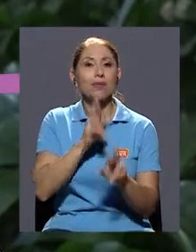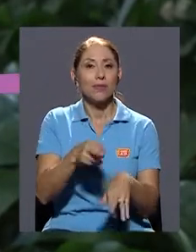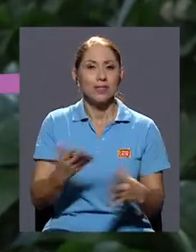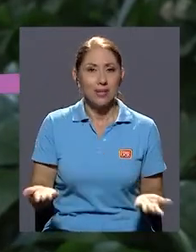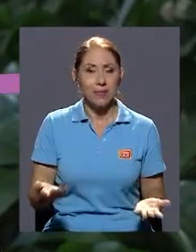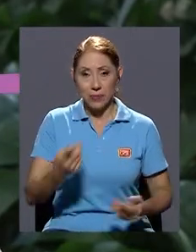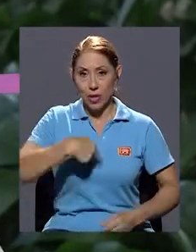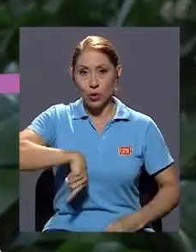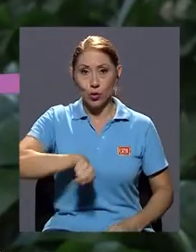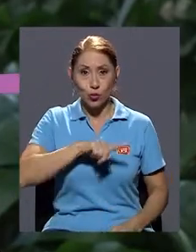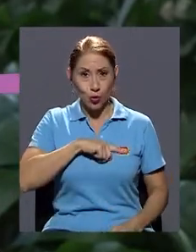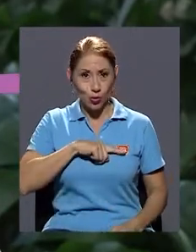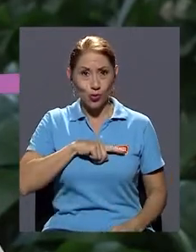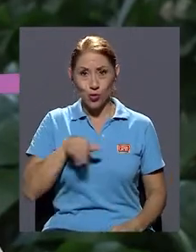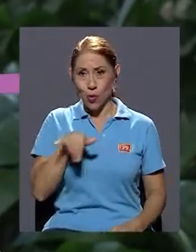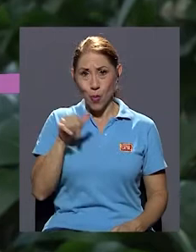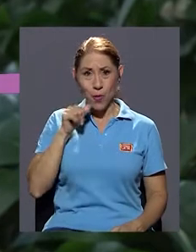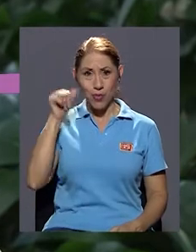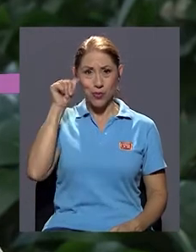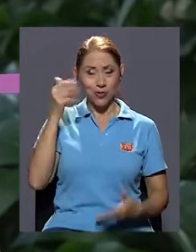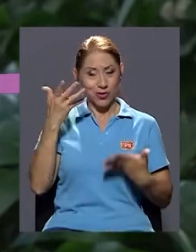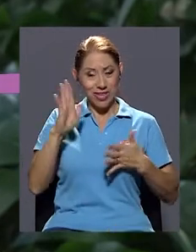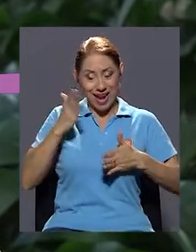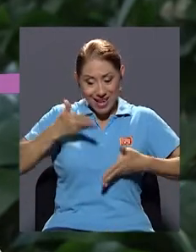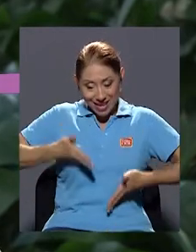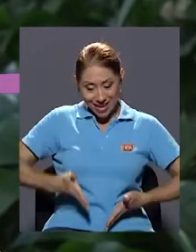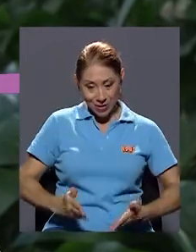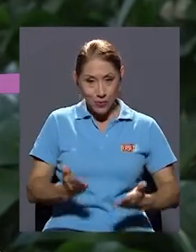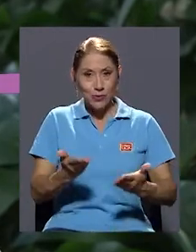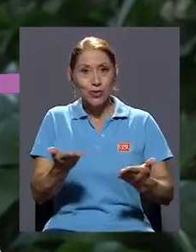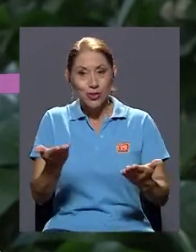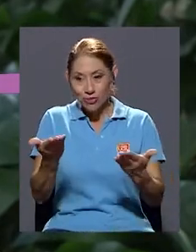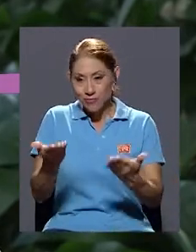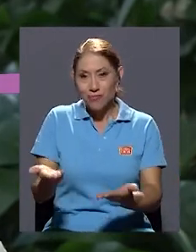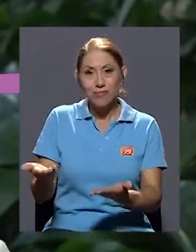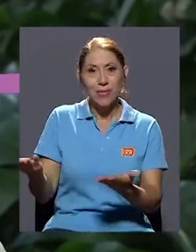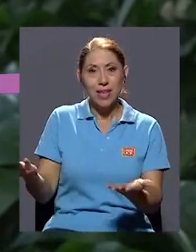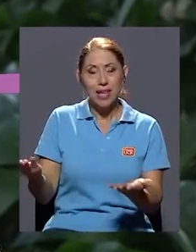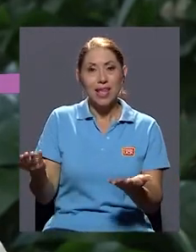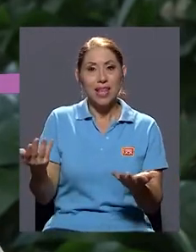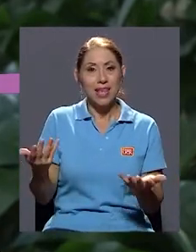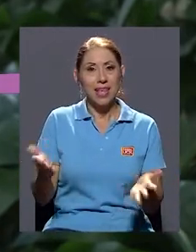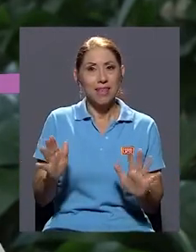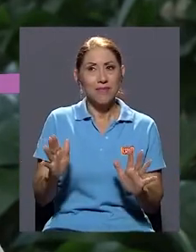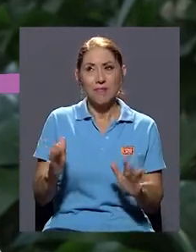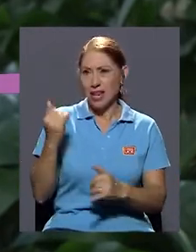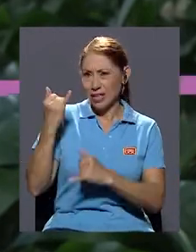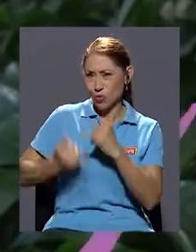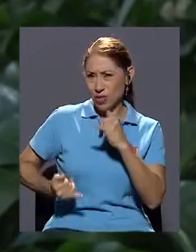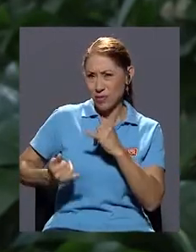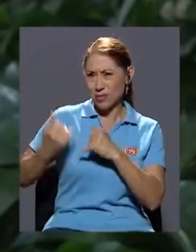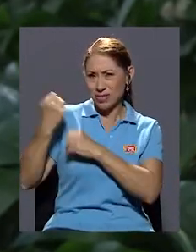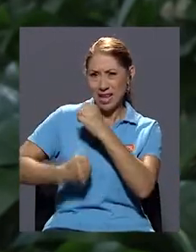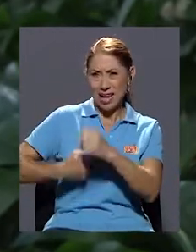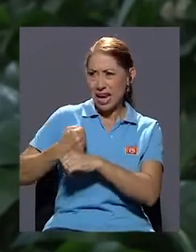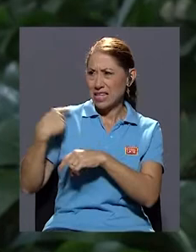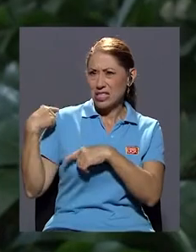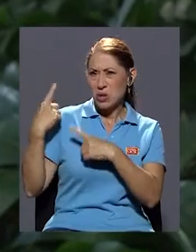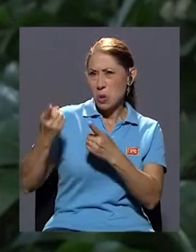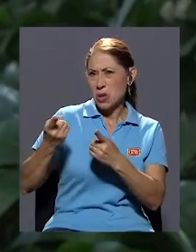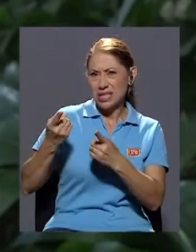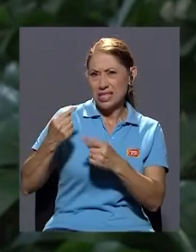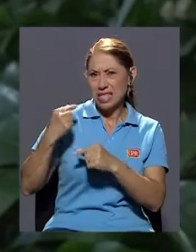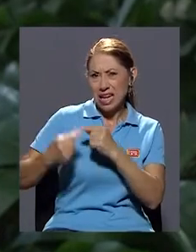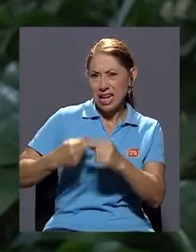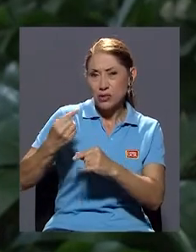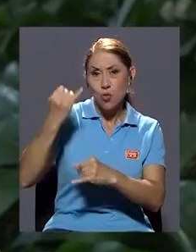Nosotros, de adultos, cuando tenemos hijos e hijas, y sobre todo en las últimas generaciones, tal vez en